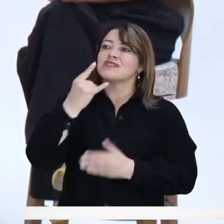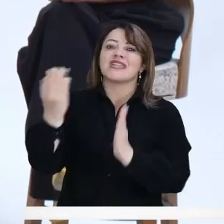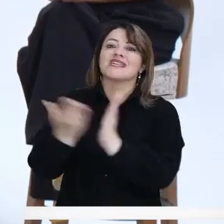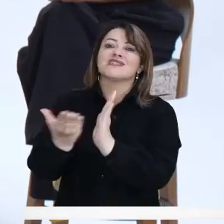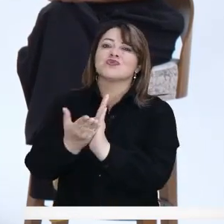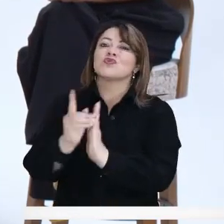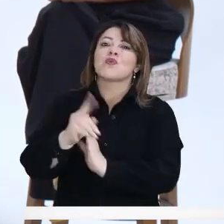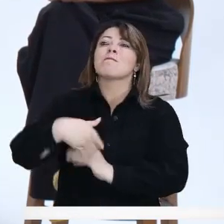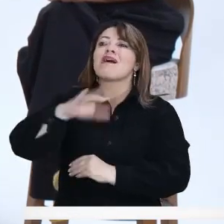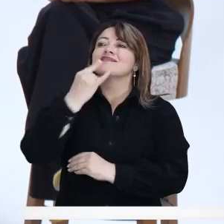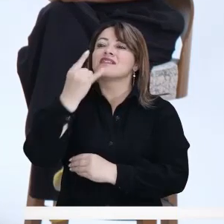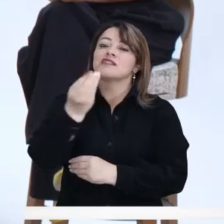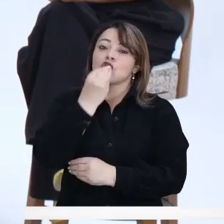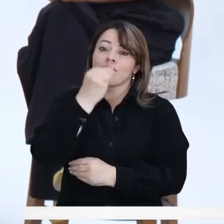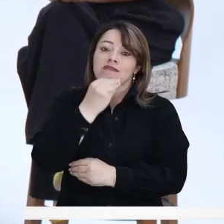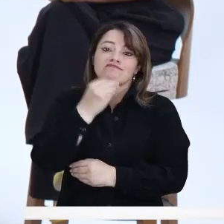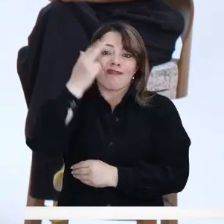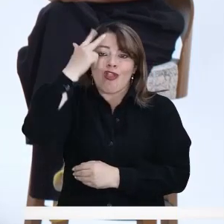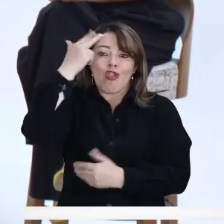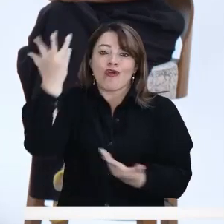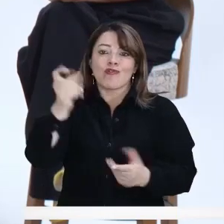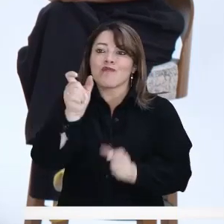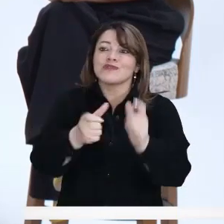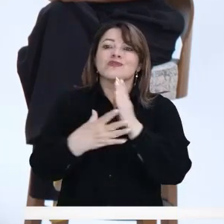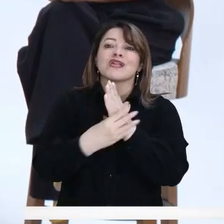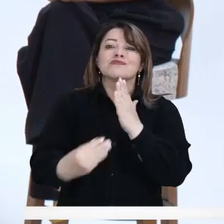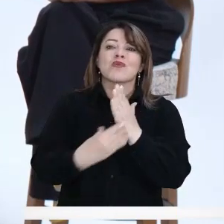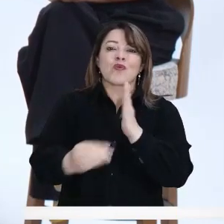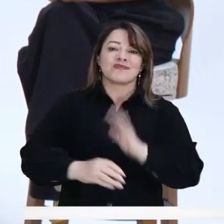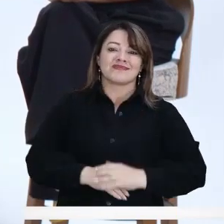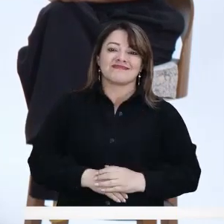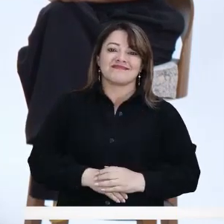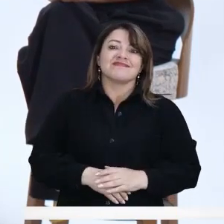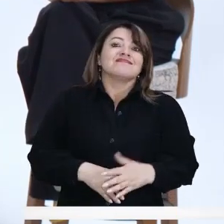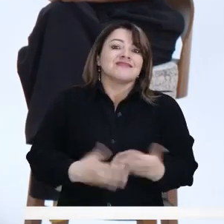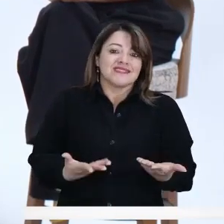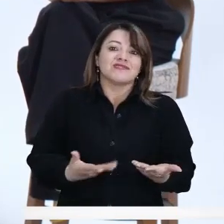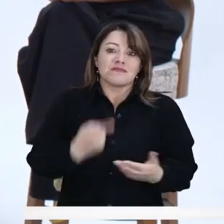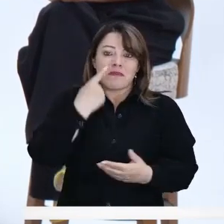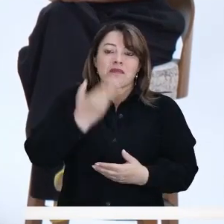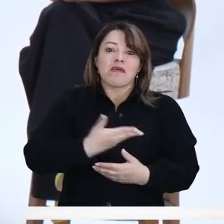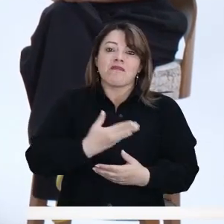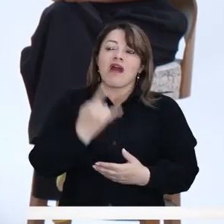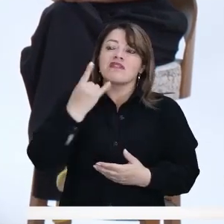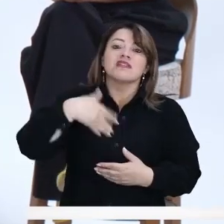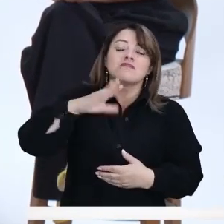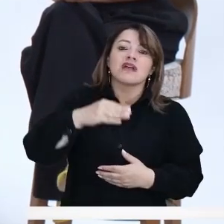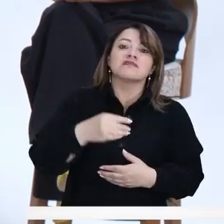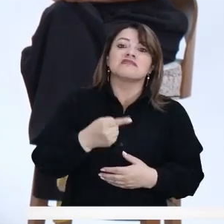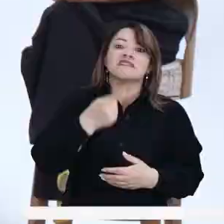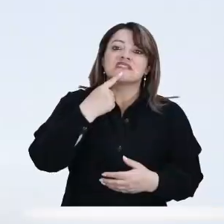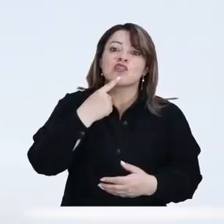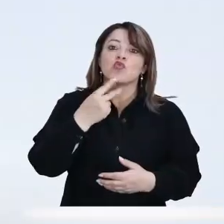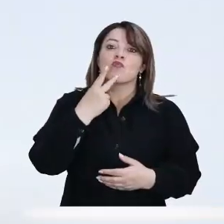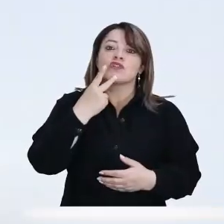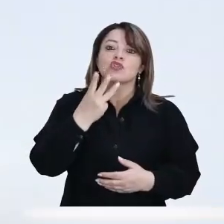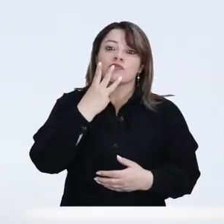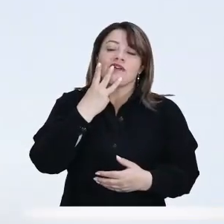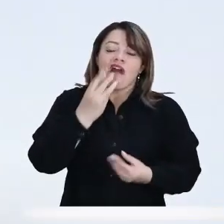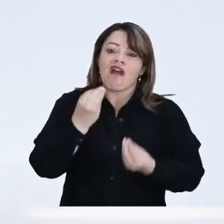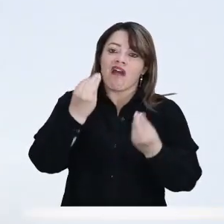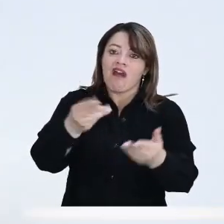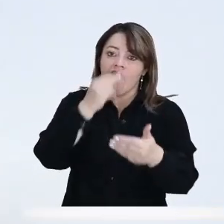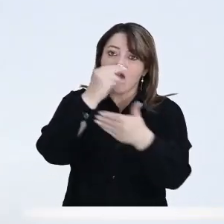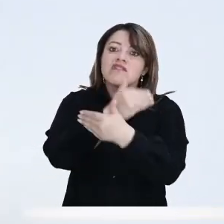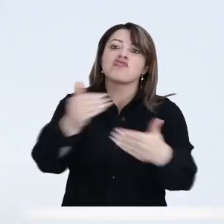si me los cuidan, sino para que les den una, dos o tres raciones alimentarias a esos niños.